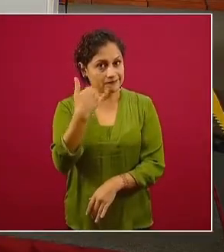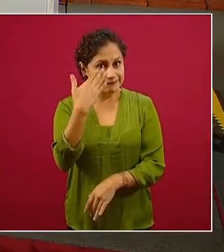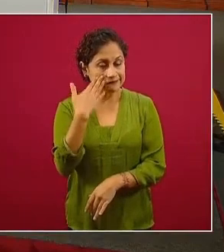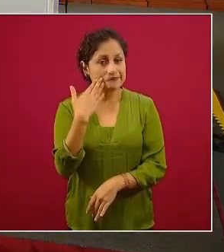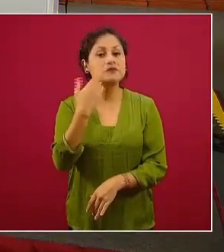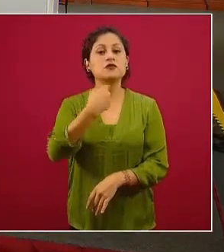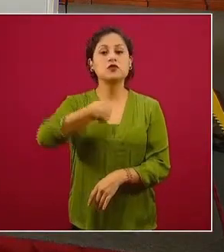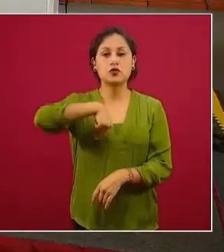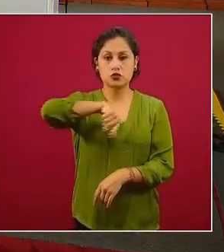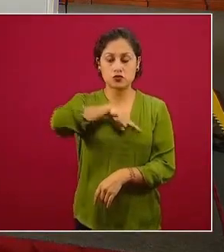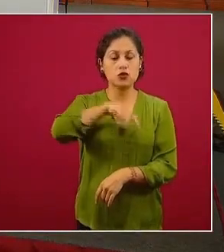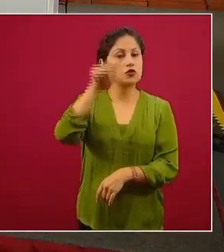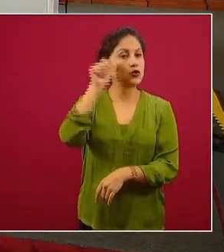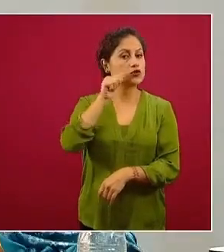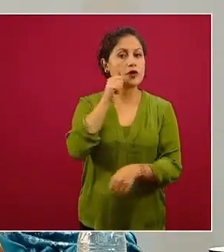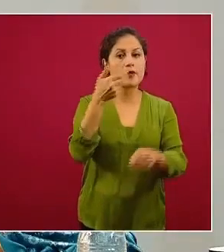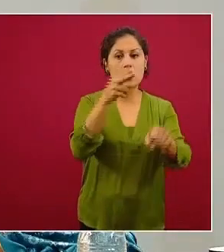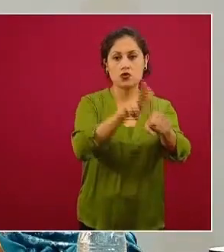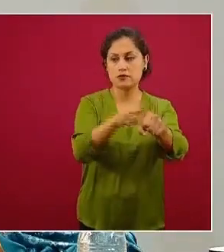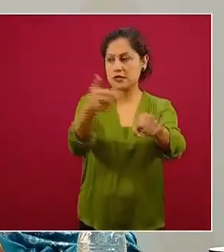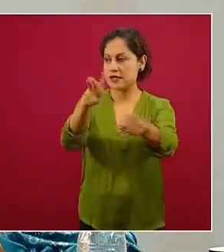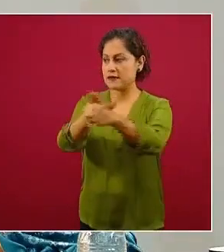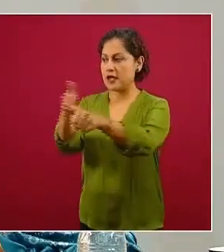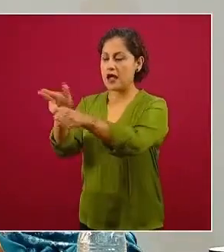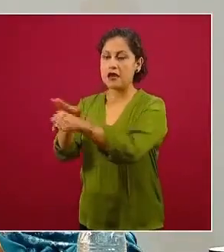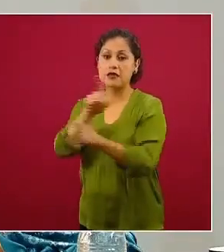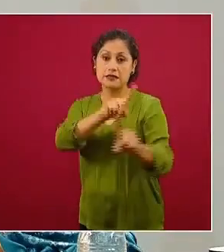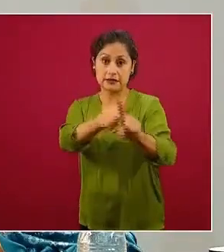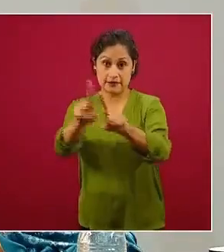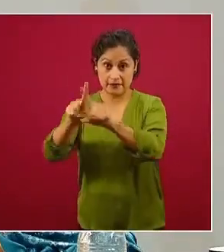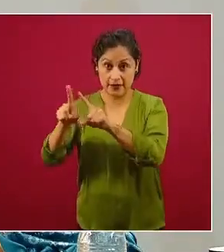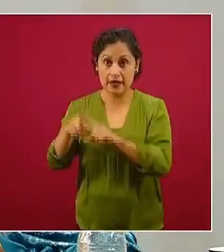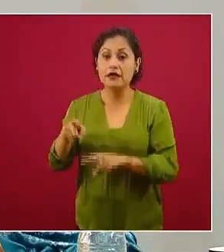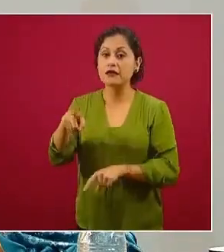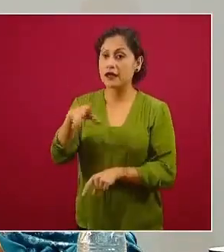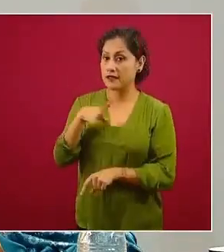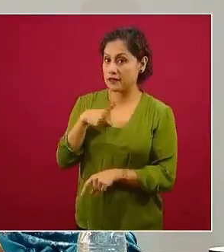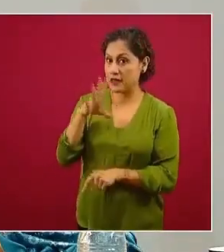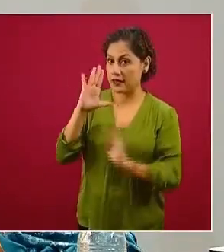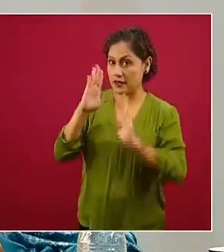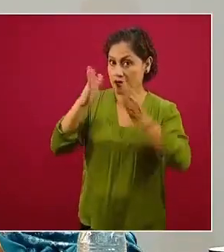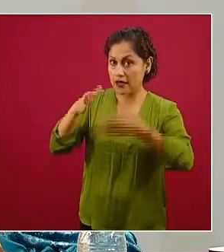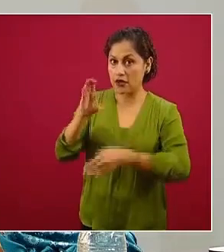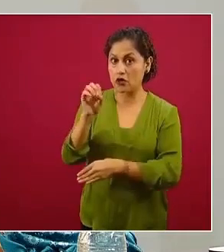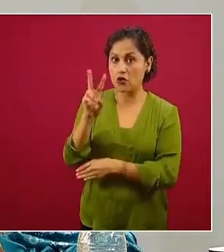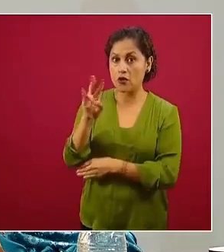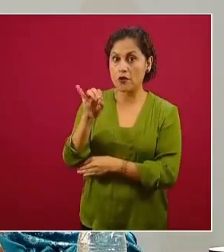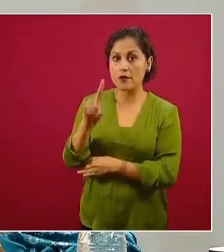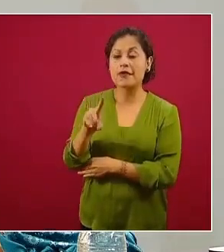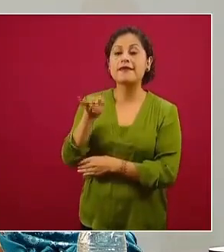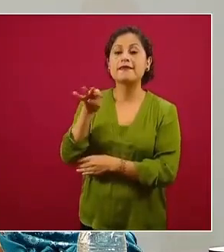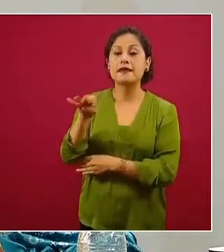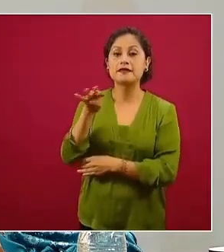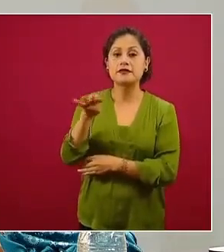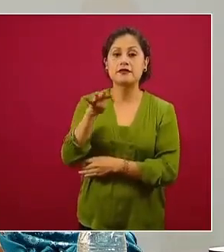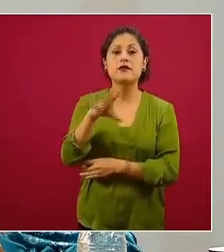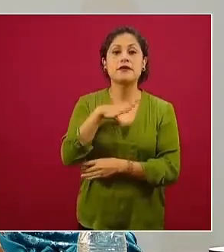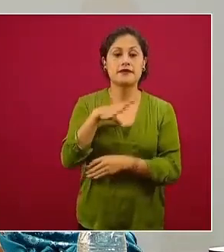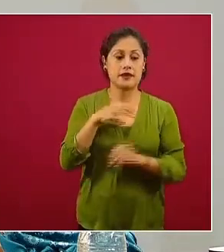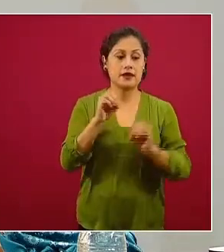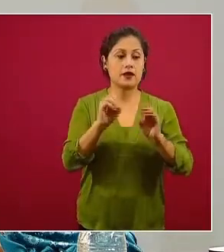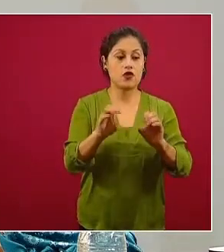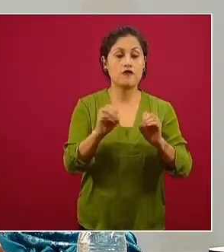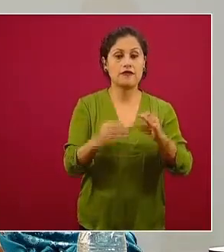los hospitales de contingencia, todos los hospitales COVID-19, nuestro módulo está siempre en la entrada principal,